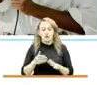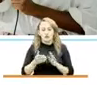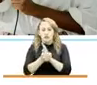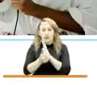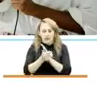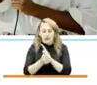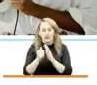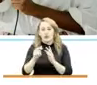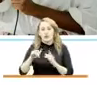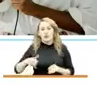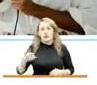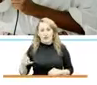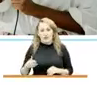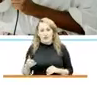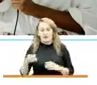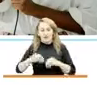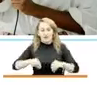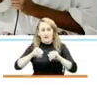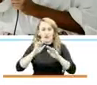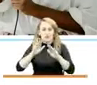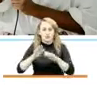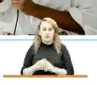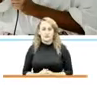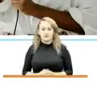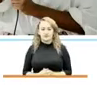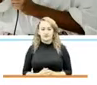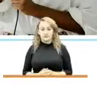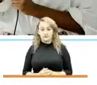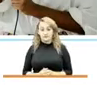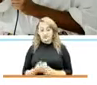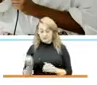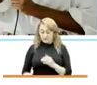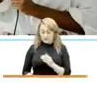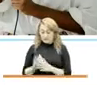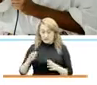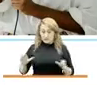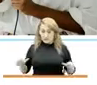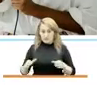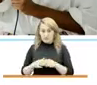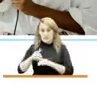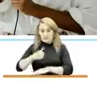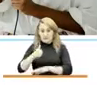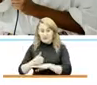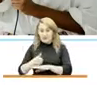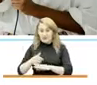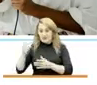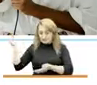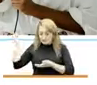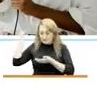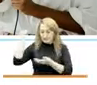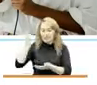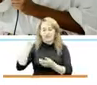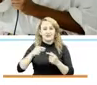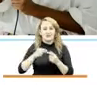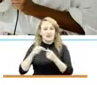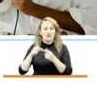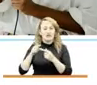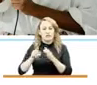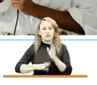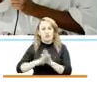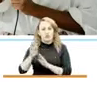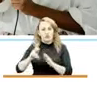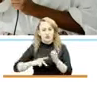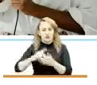jóvenes en sus territorios. Se creó esta dirección con presupuesto específico para impulsar los proyectos de los